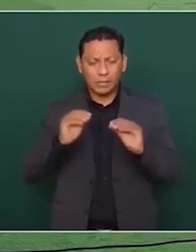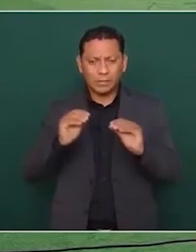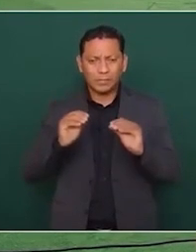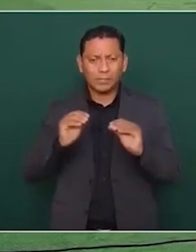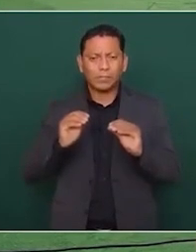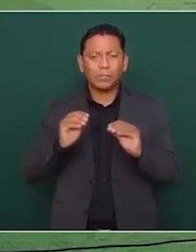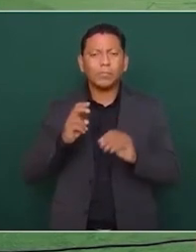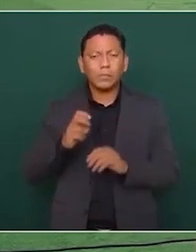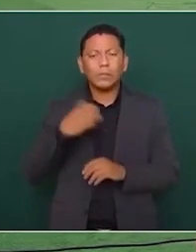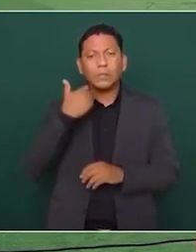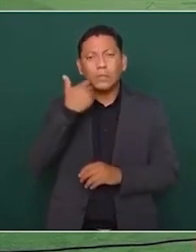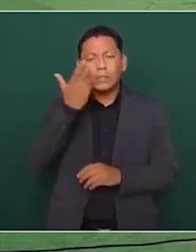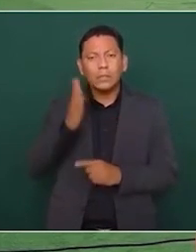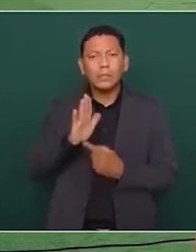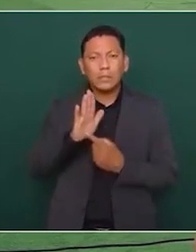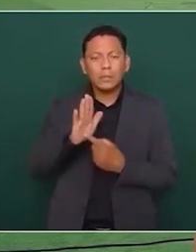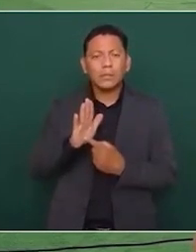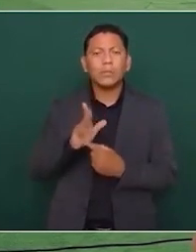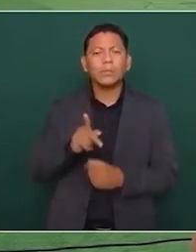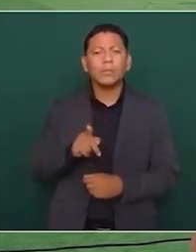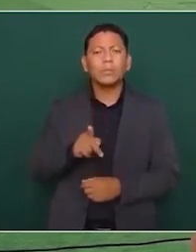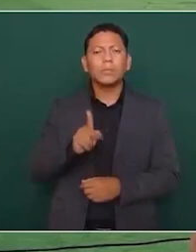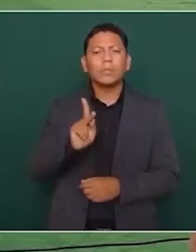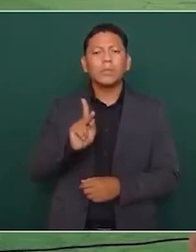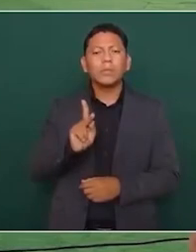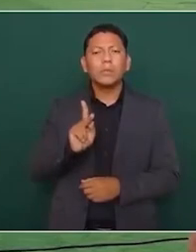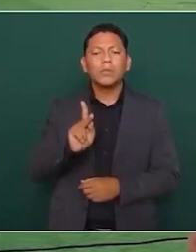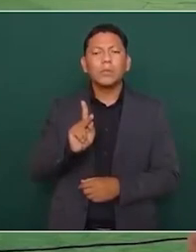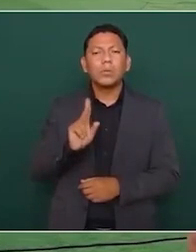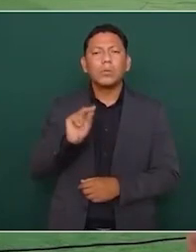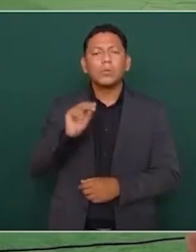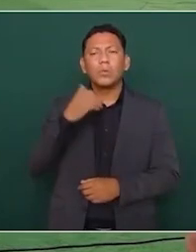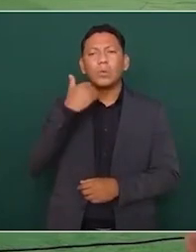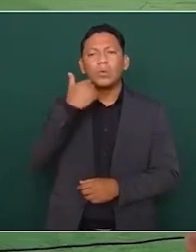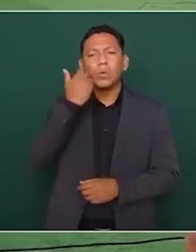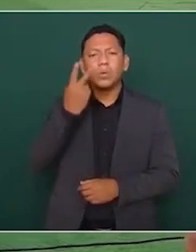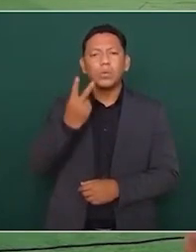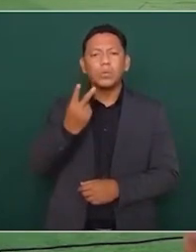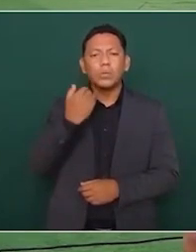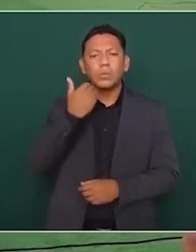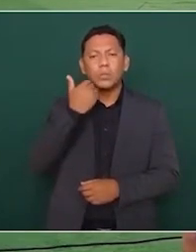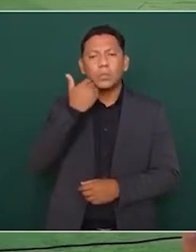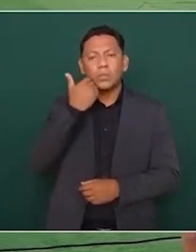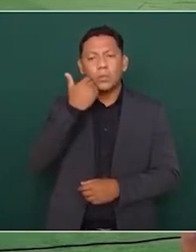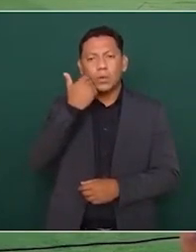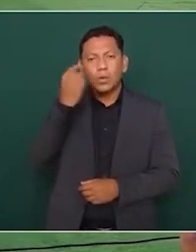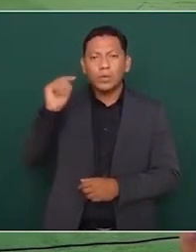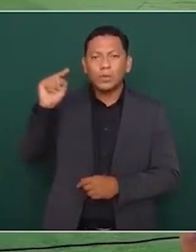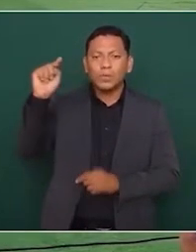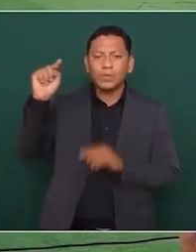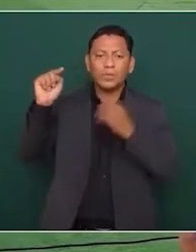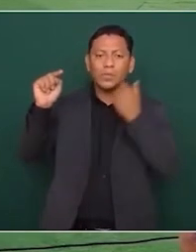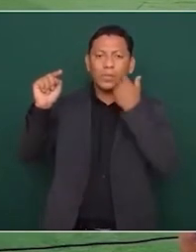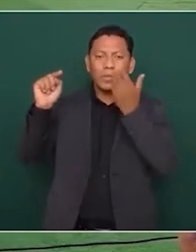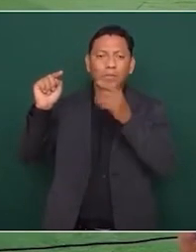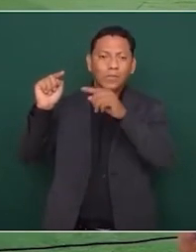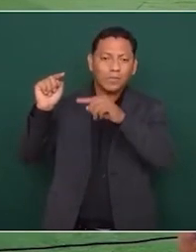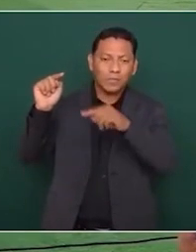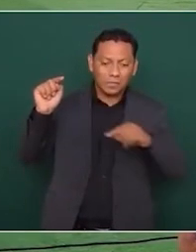eso es lo que quiero pero no quiero el 2 quiero acá a ver si se puede